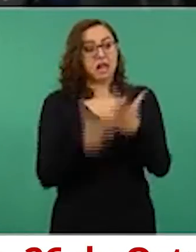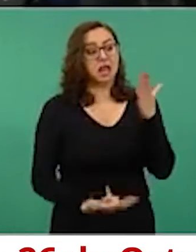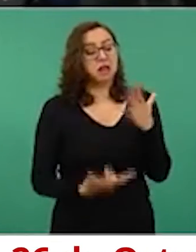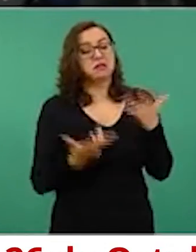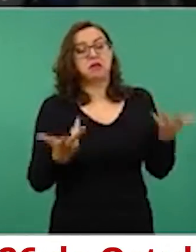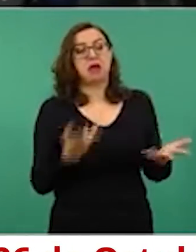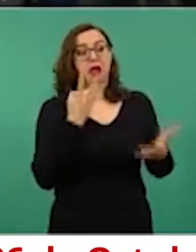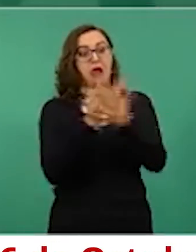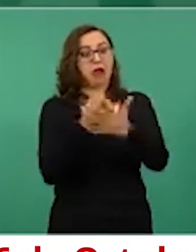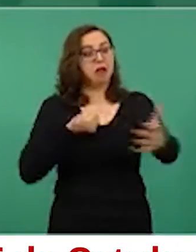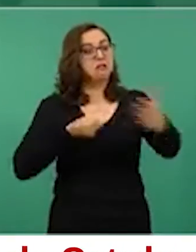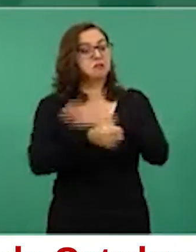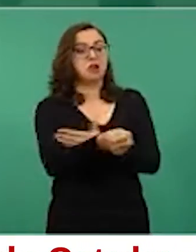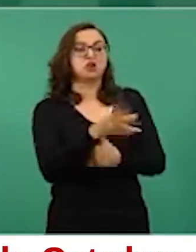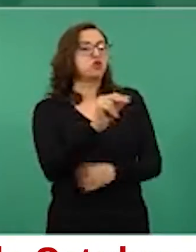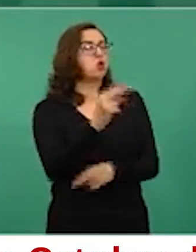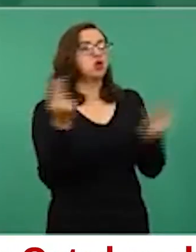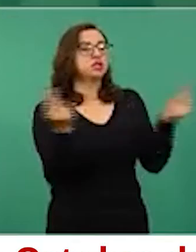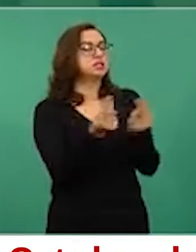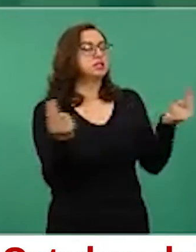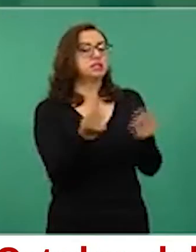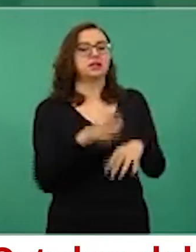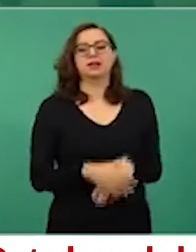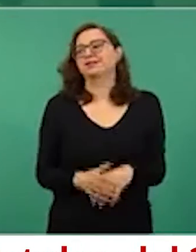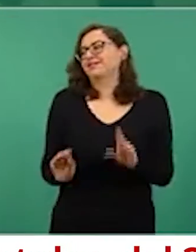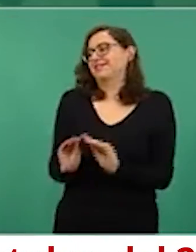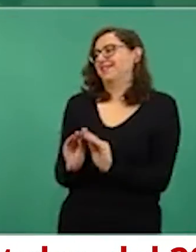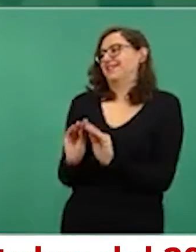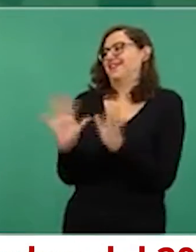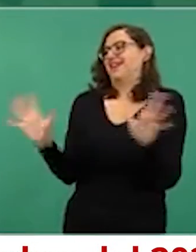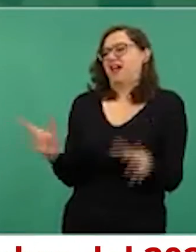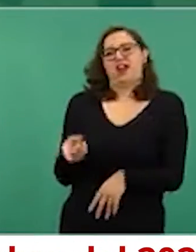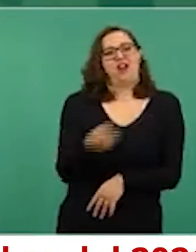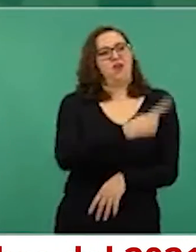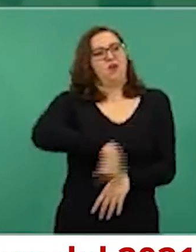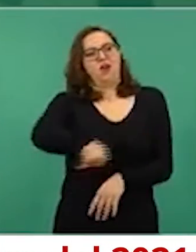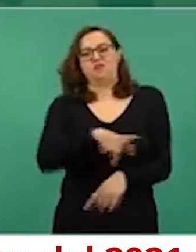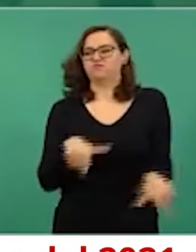delincuentes de cuello blanco. Dos preguntas aquí, señor presidente. Entonces,